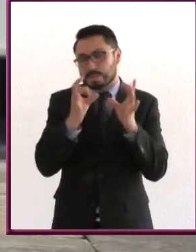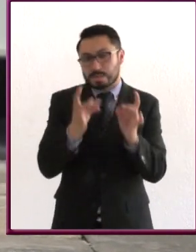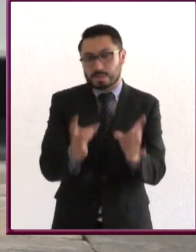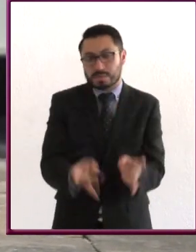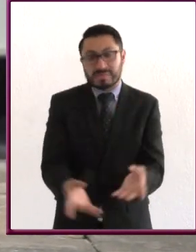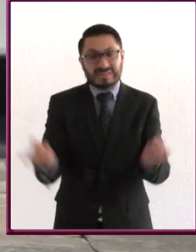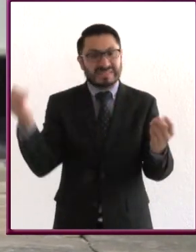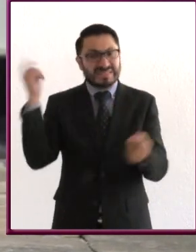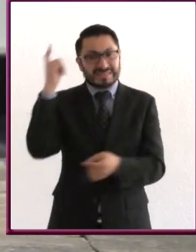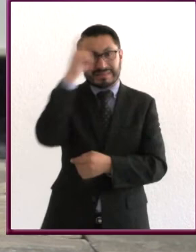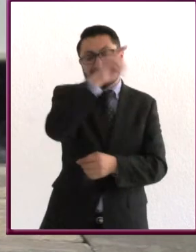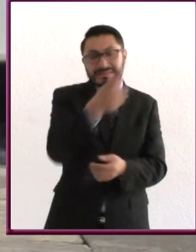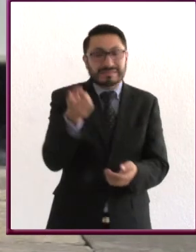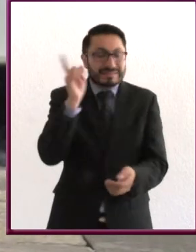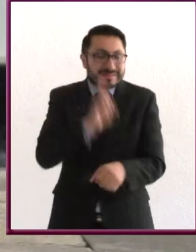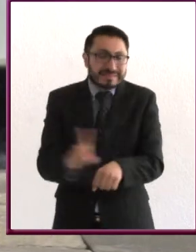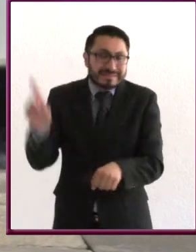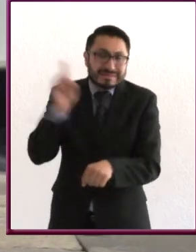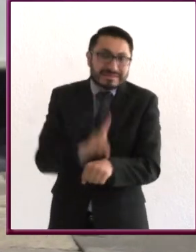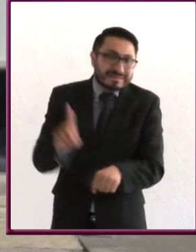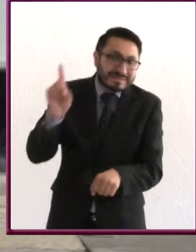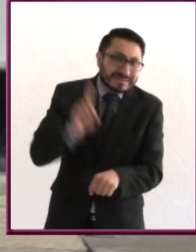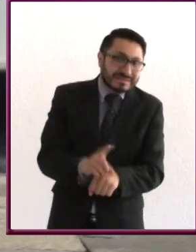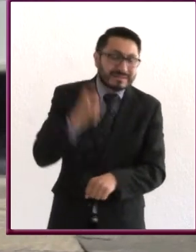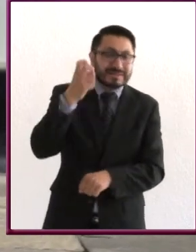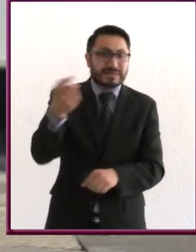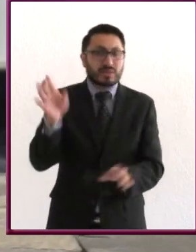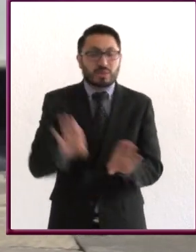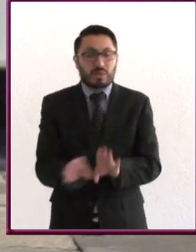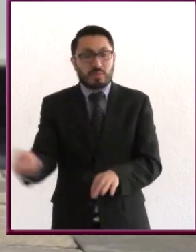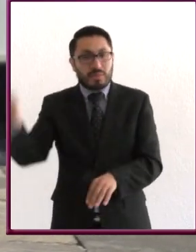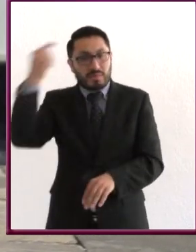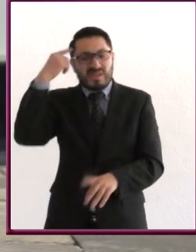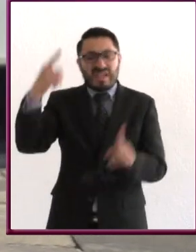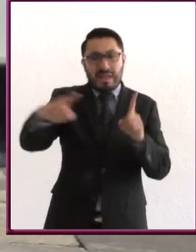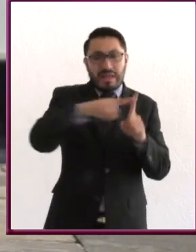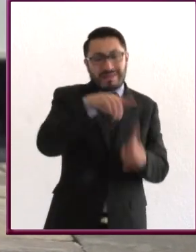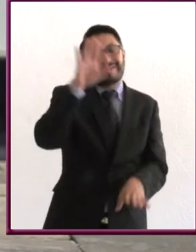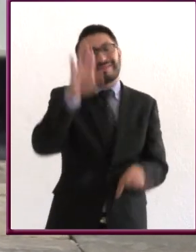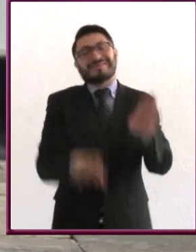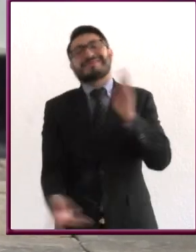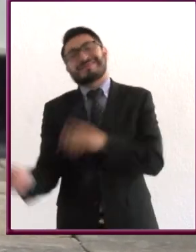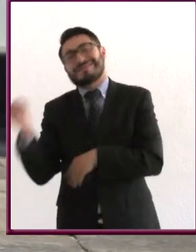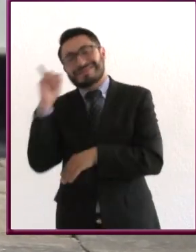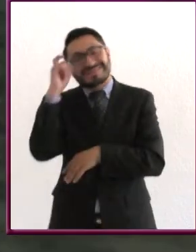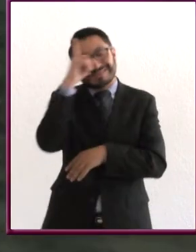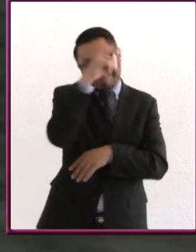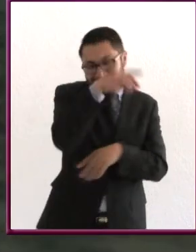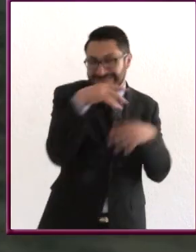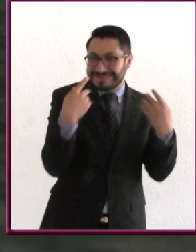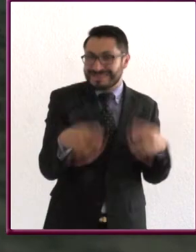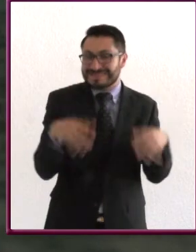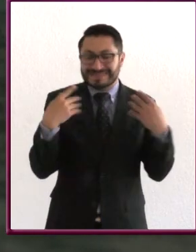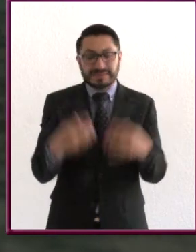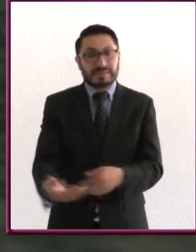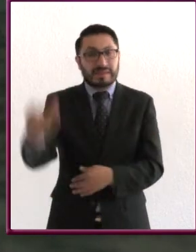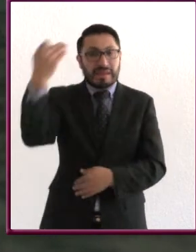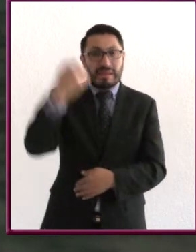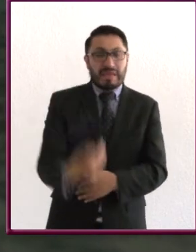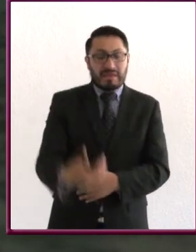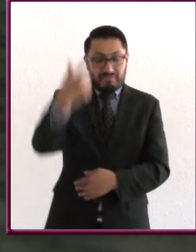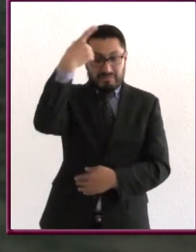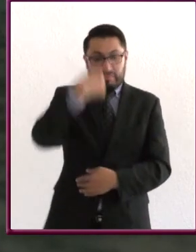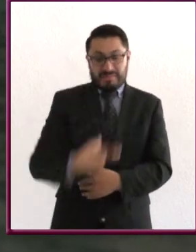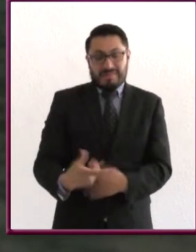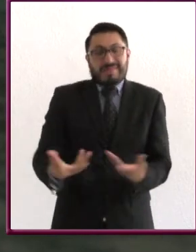difíciles que atravesamos a diario que mantener una actitud positiva a veces parece difícil. Aceptarnos como